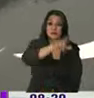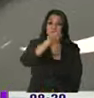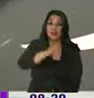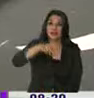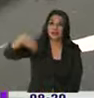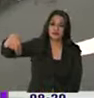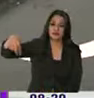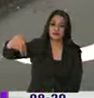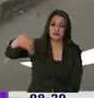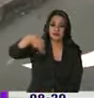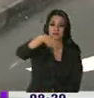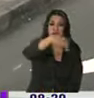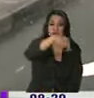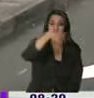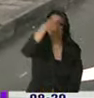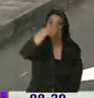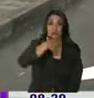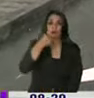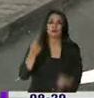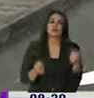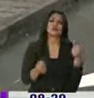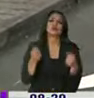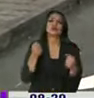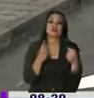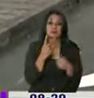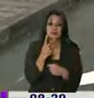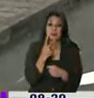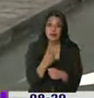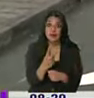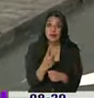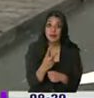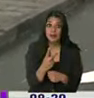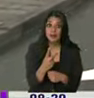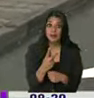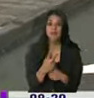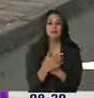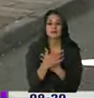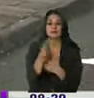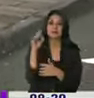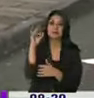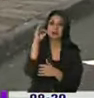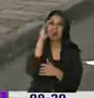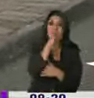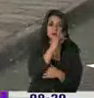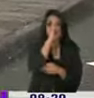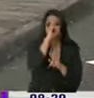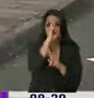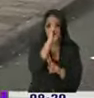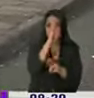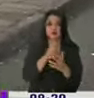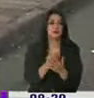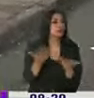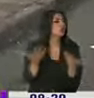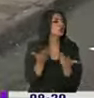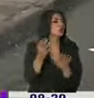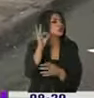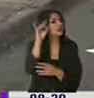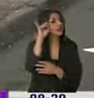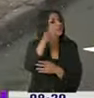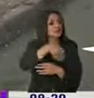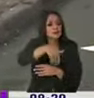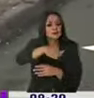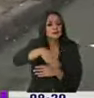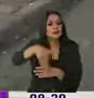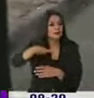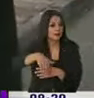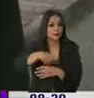el peatón, cuando el conductor venga, vea el Quinde y se detenga y se respete el peatón. ¿Dónde serán pintados estos Quindes? Estos Quindes